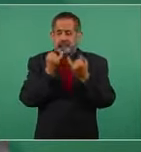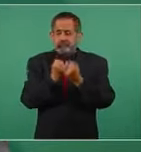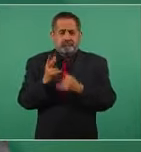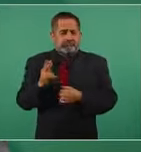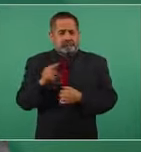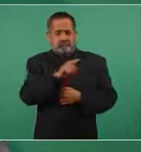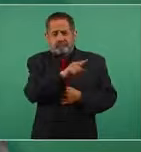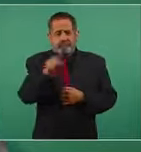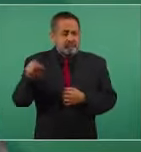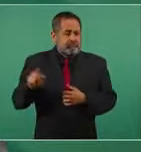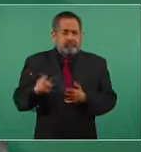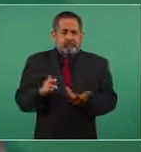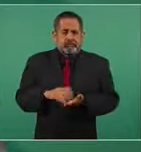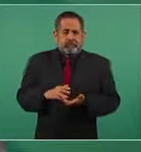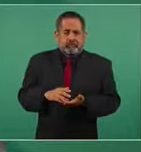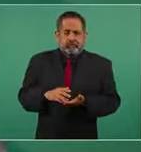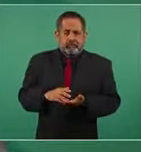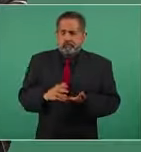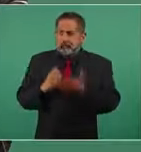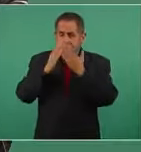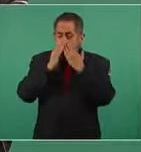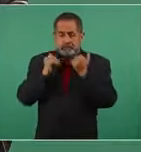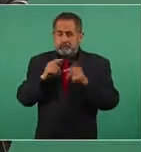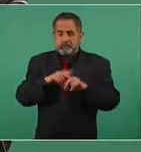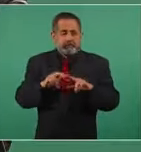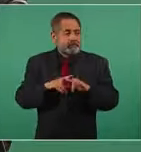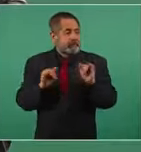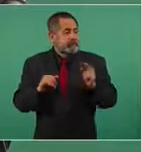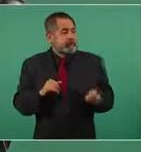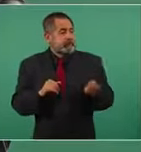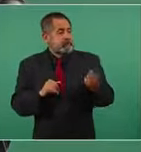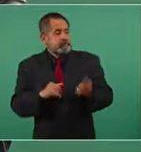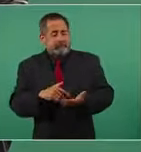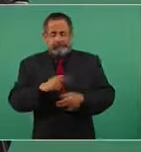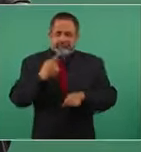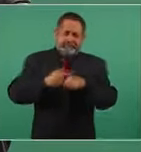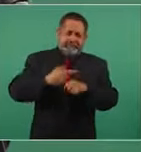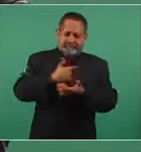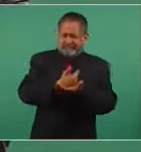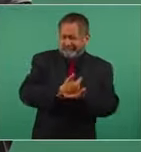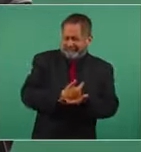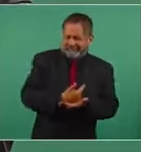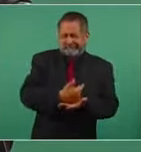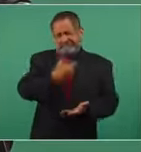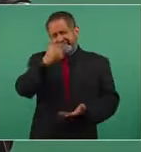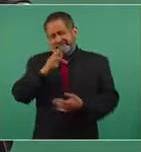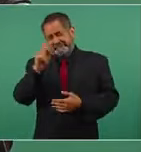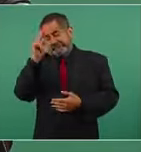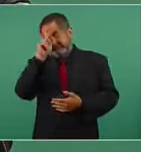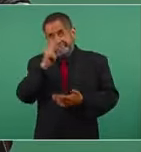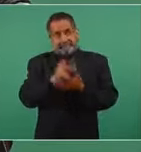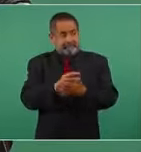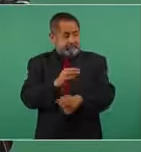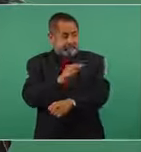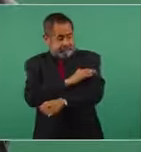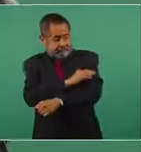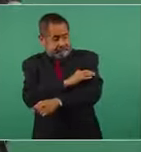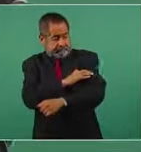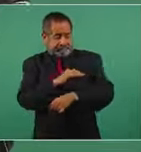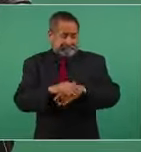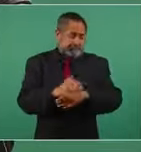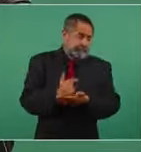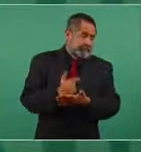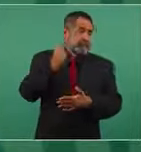no tenemos casos de enfermos graves por la vacuna, no han